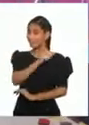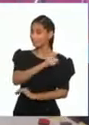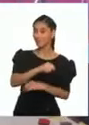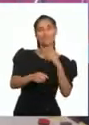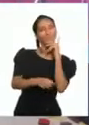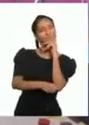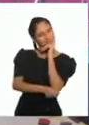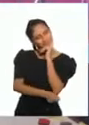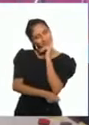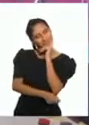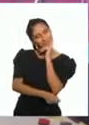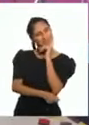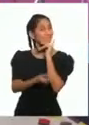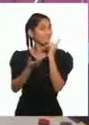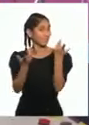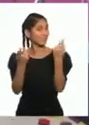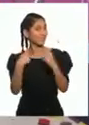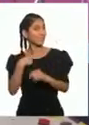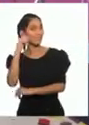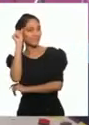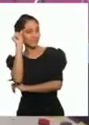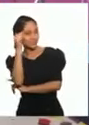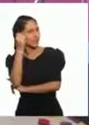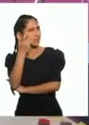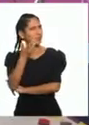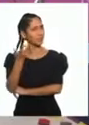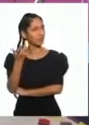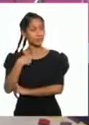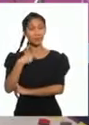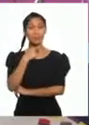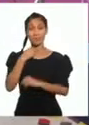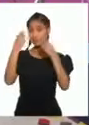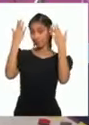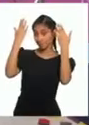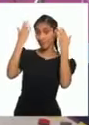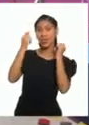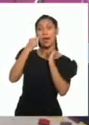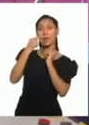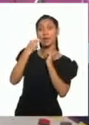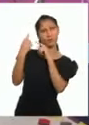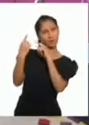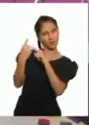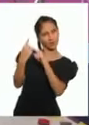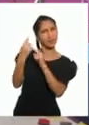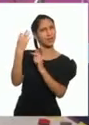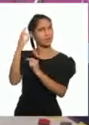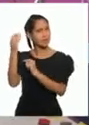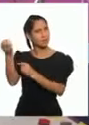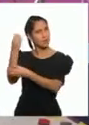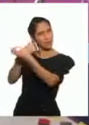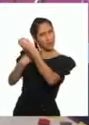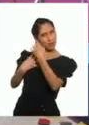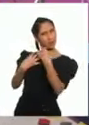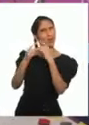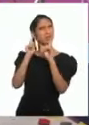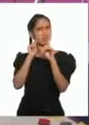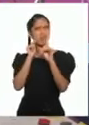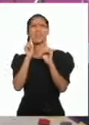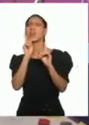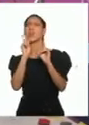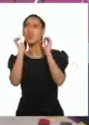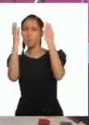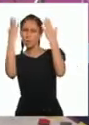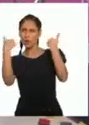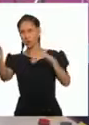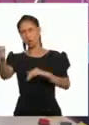Yo recuerdo que mi abuelito siempre me hablaba de una gran cantante llamada